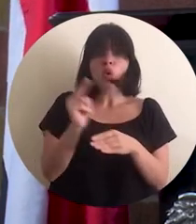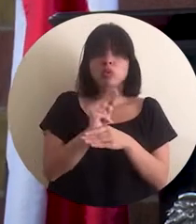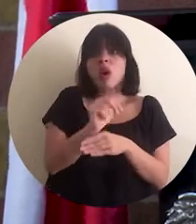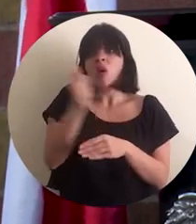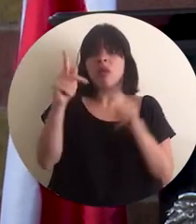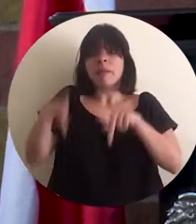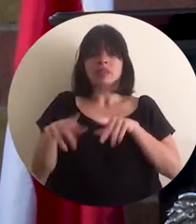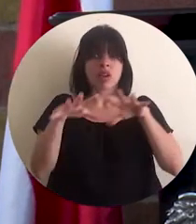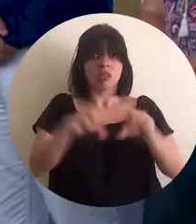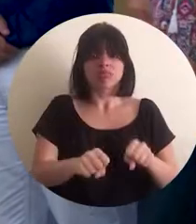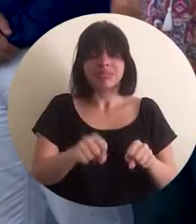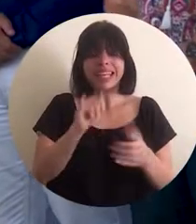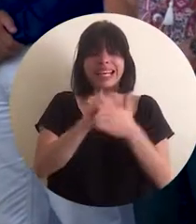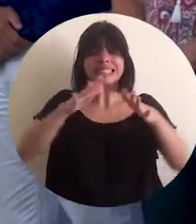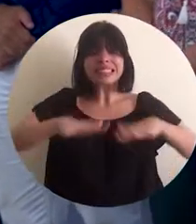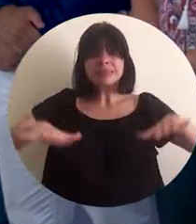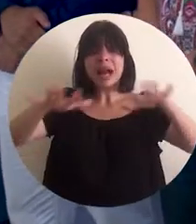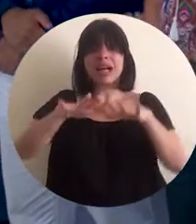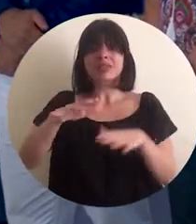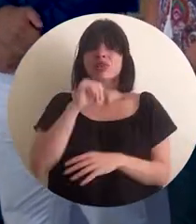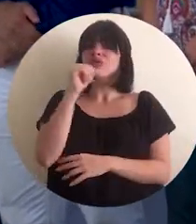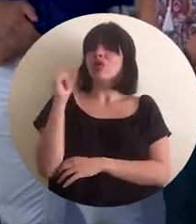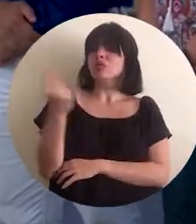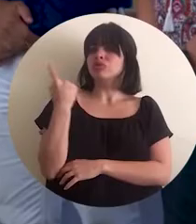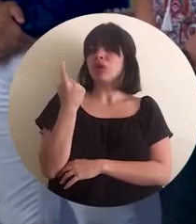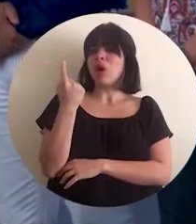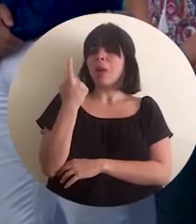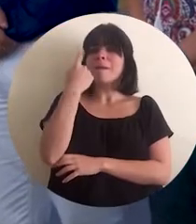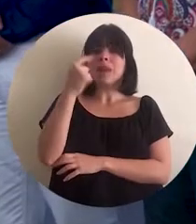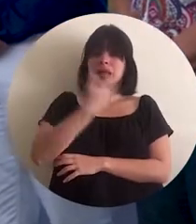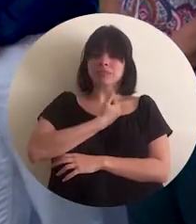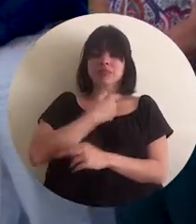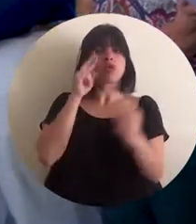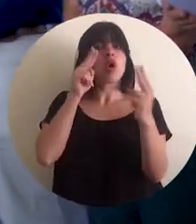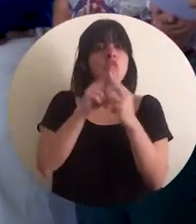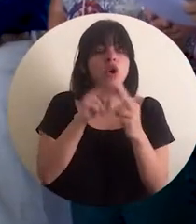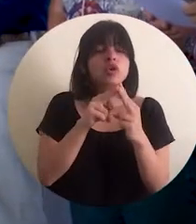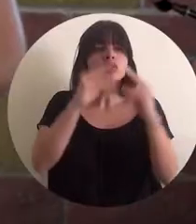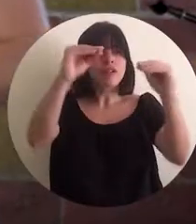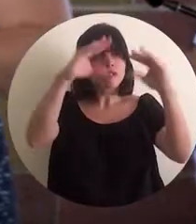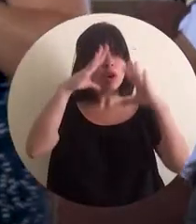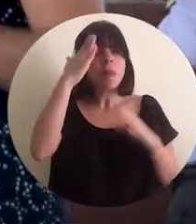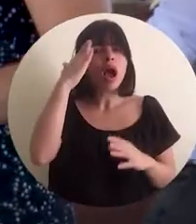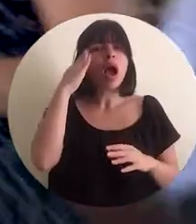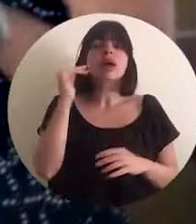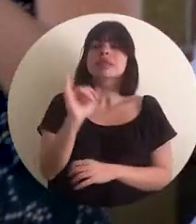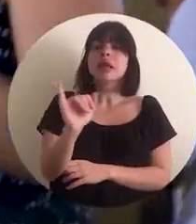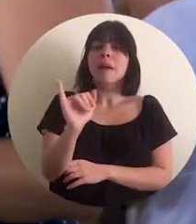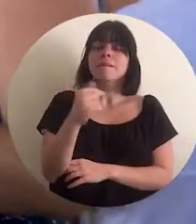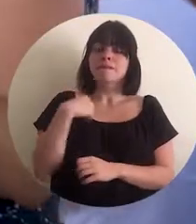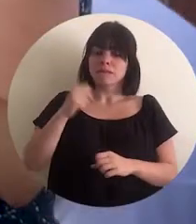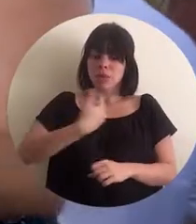alguien los ocupa. Y esos espacios no solamente es para conocer y ser informado, sino también